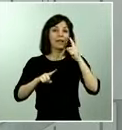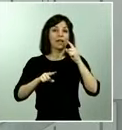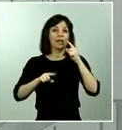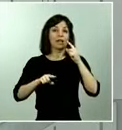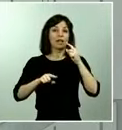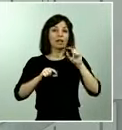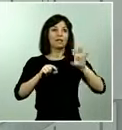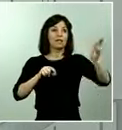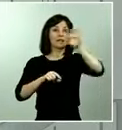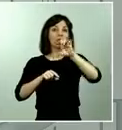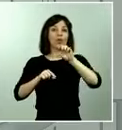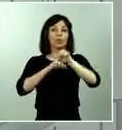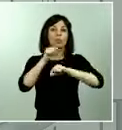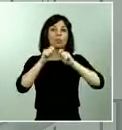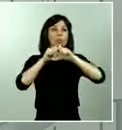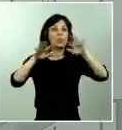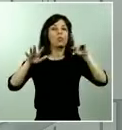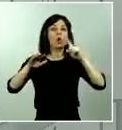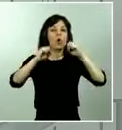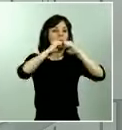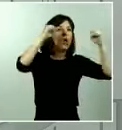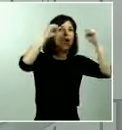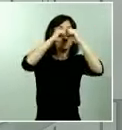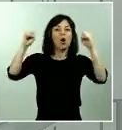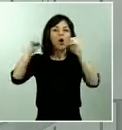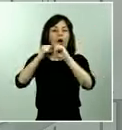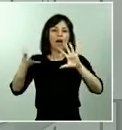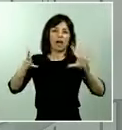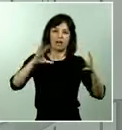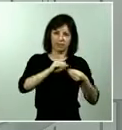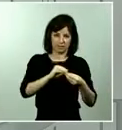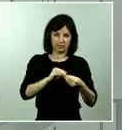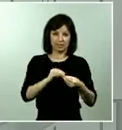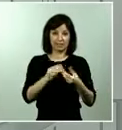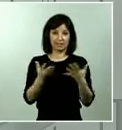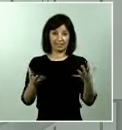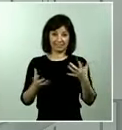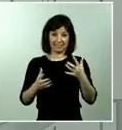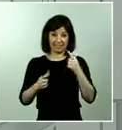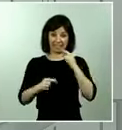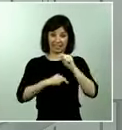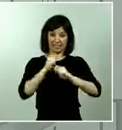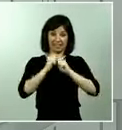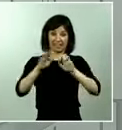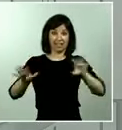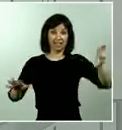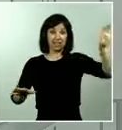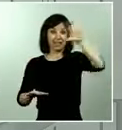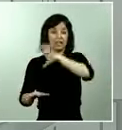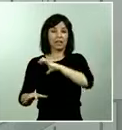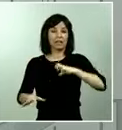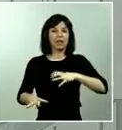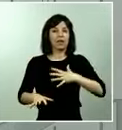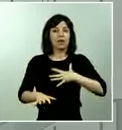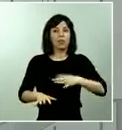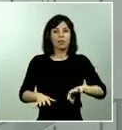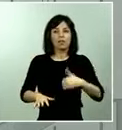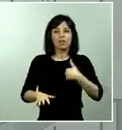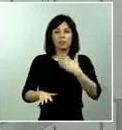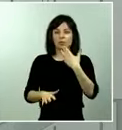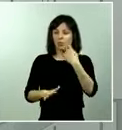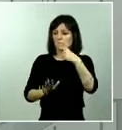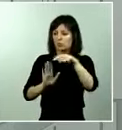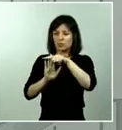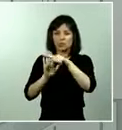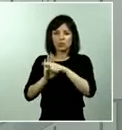y que esa realidad epidemiológica referida a los territorios no tiene por qué coincidir con unidades administrativas como una comunidad autónoma u otras unidades